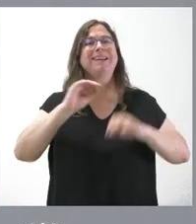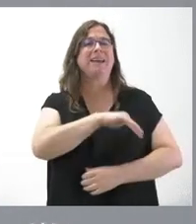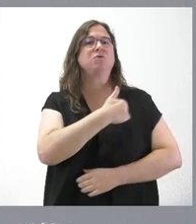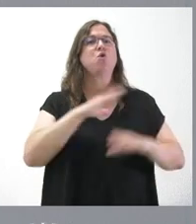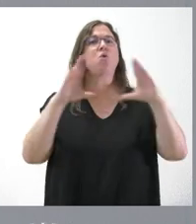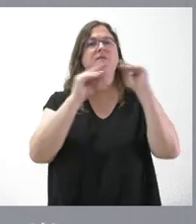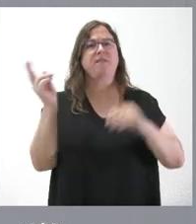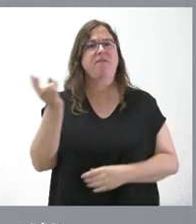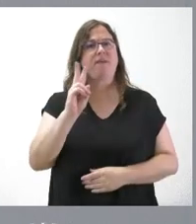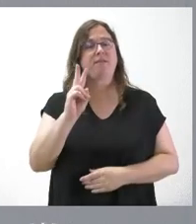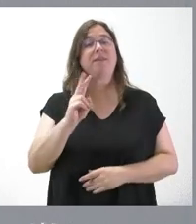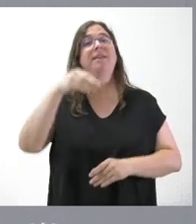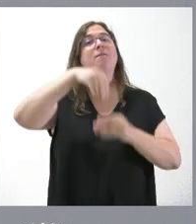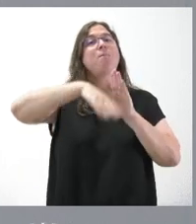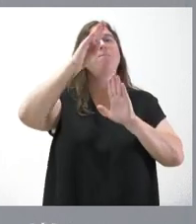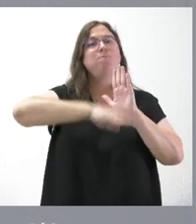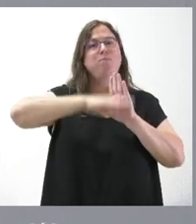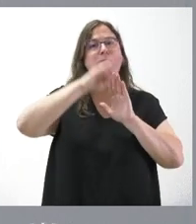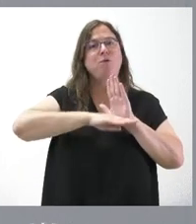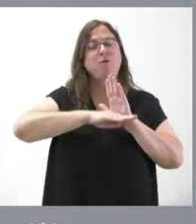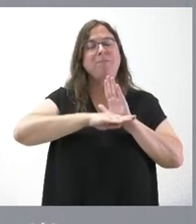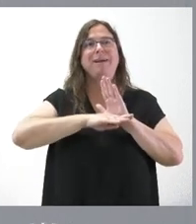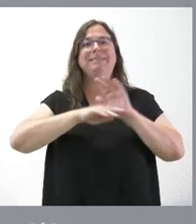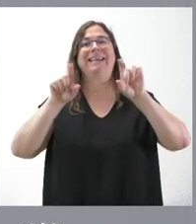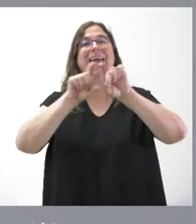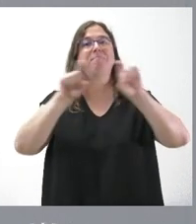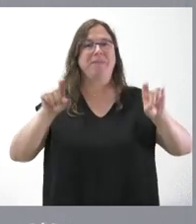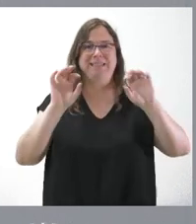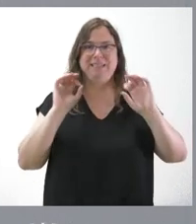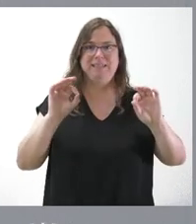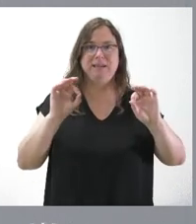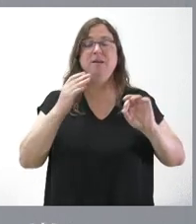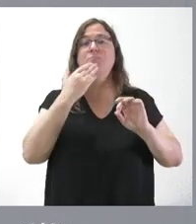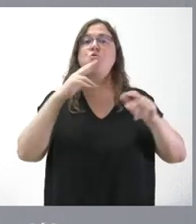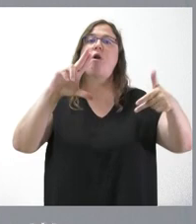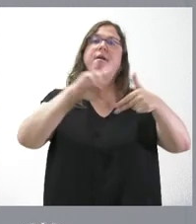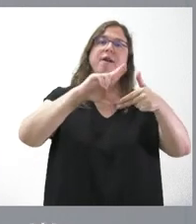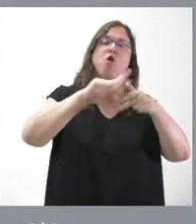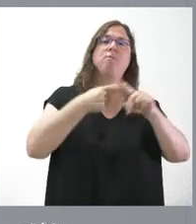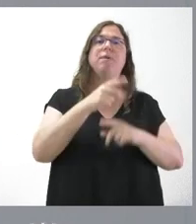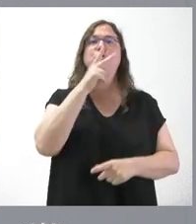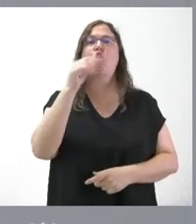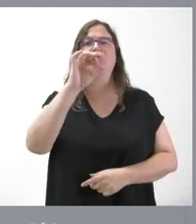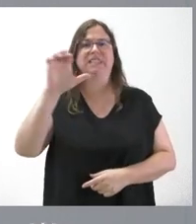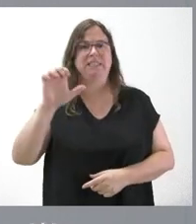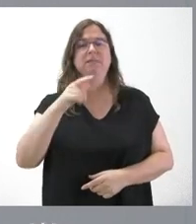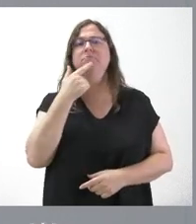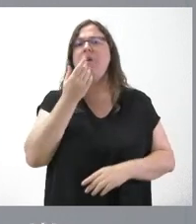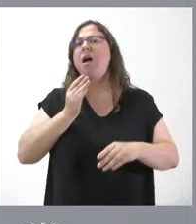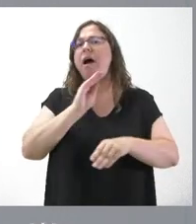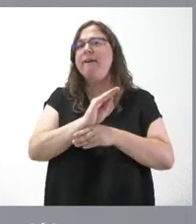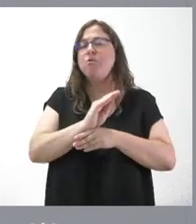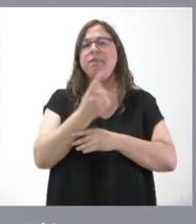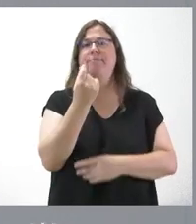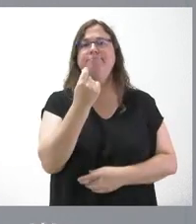Universidad de Valladolid con programas en empresas, en este caso Renault y Horse. Es una ayuda de